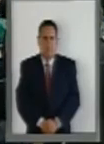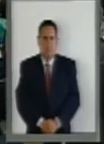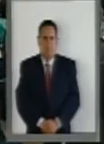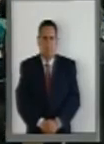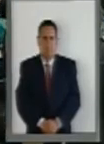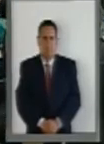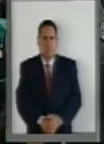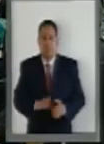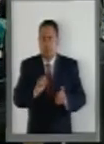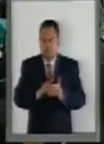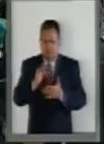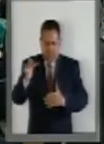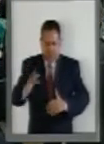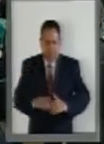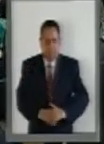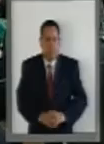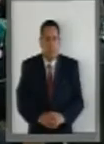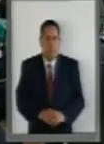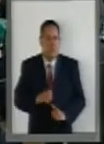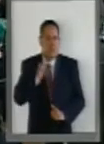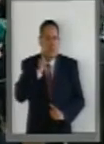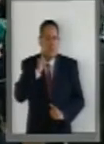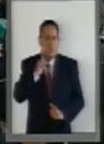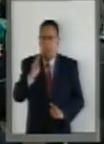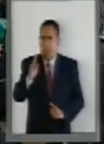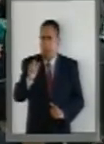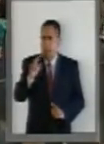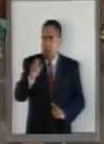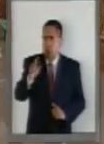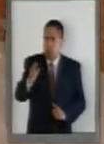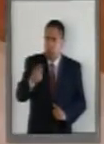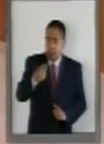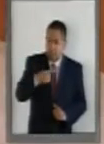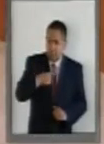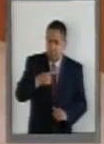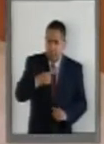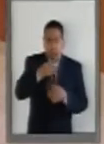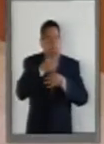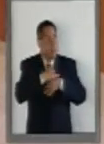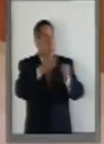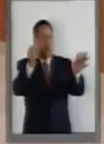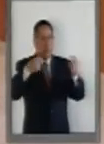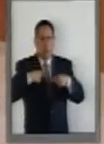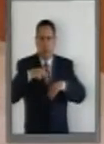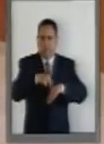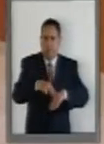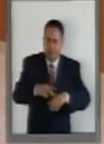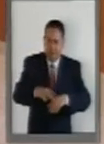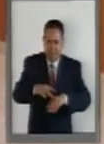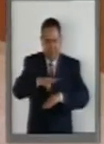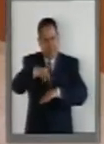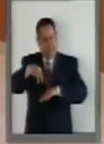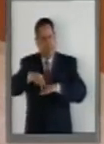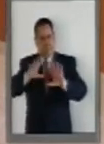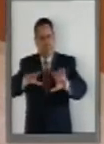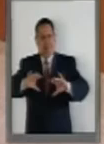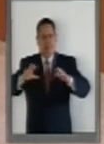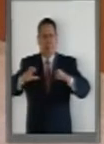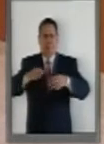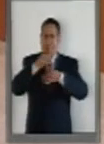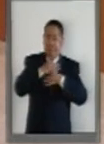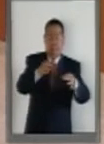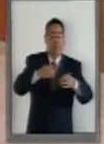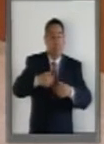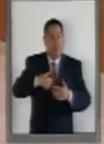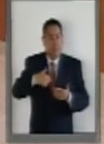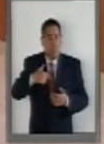Muchas gracias, senador Barbosa, por el destape en esta tribuna, en la máxima tribuna. Espero